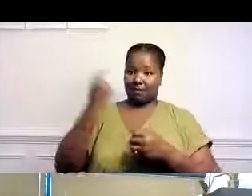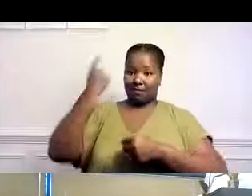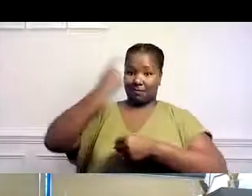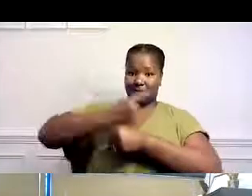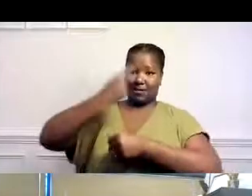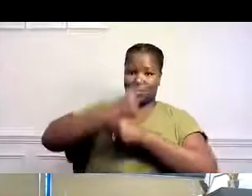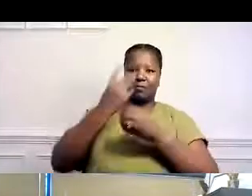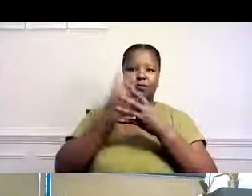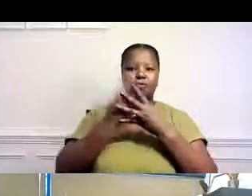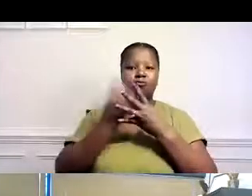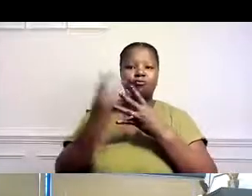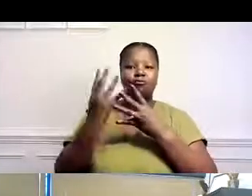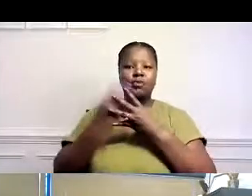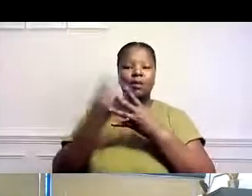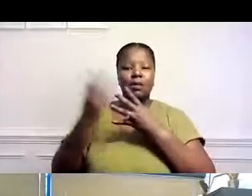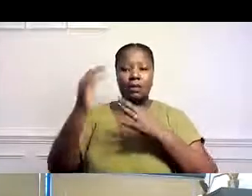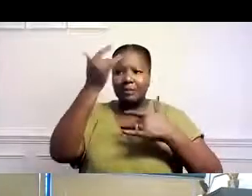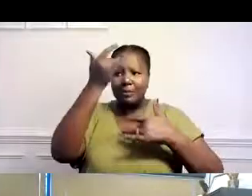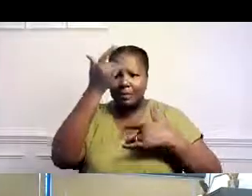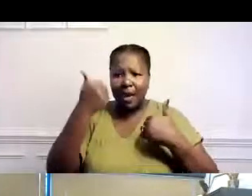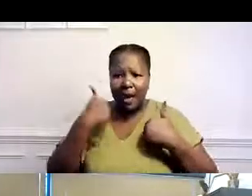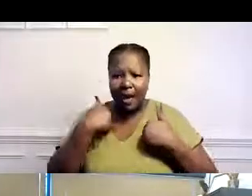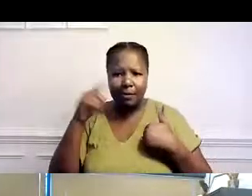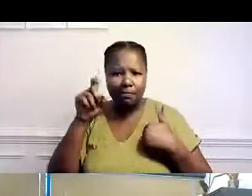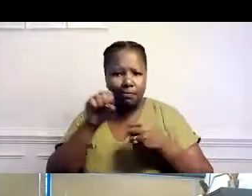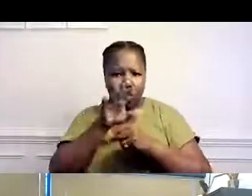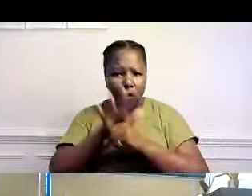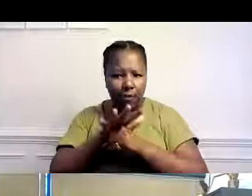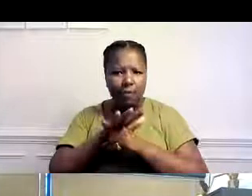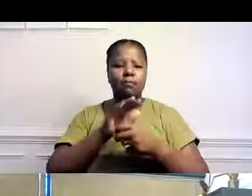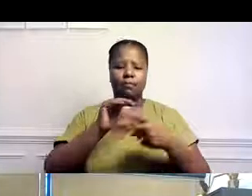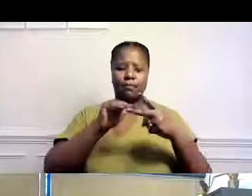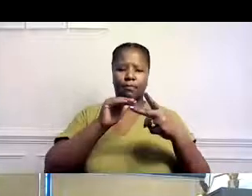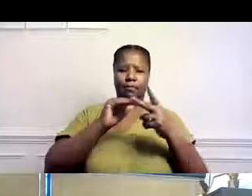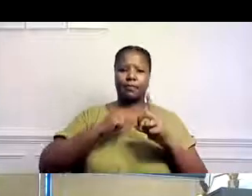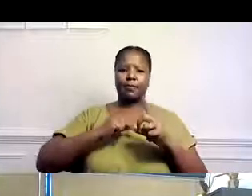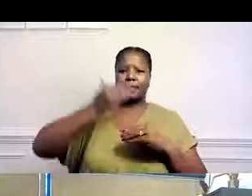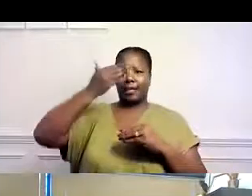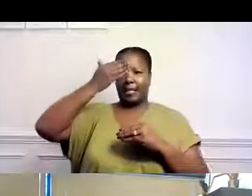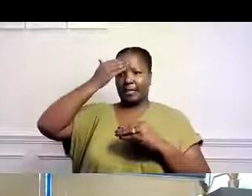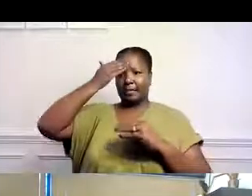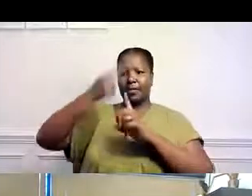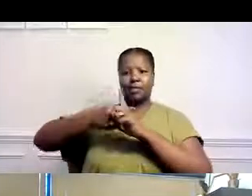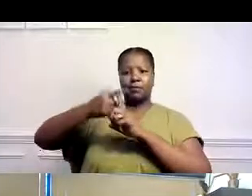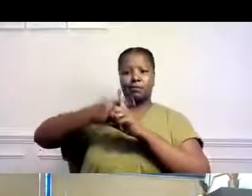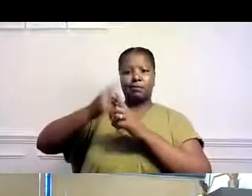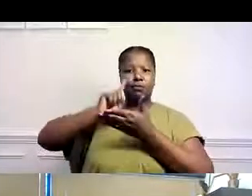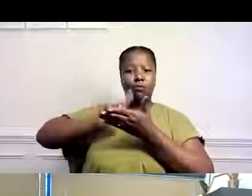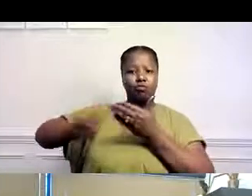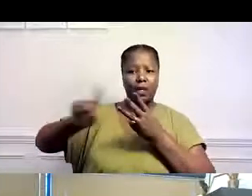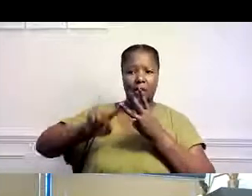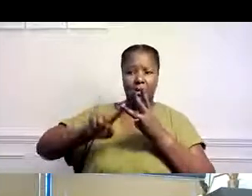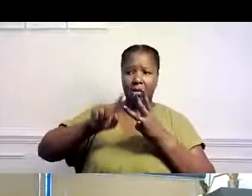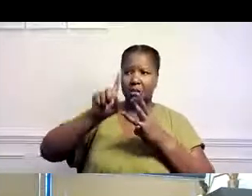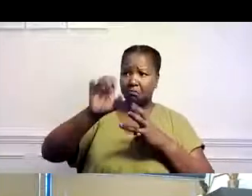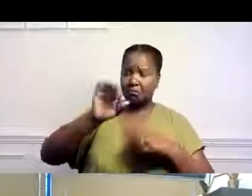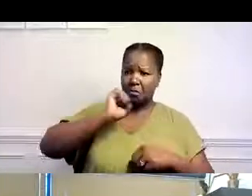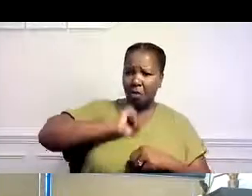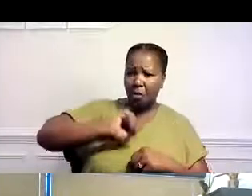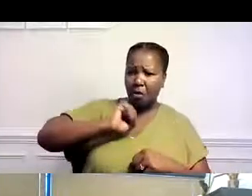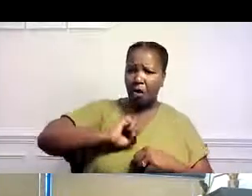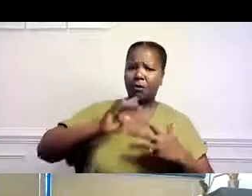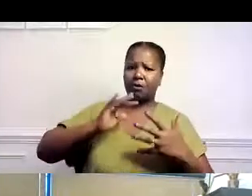diarias de síntomas. Lo cual quiere decir que cada vez que entra en la instalación a diario, se le revise la temperatura.